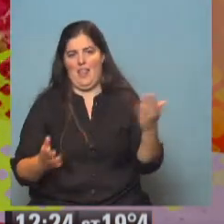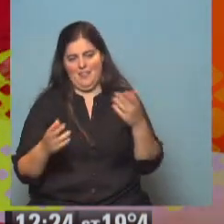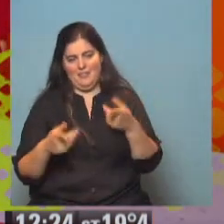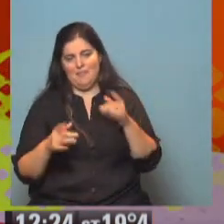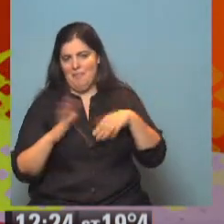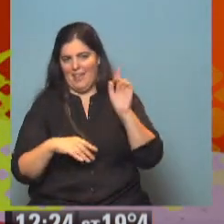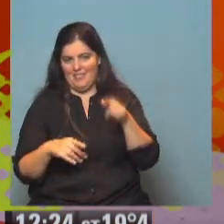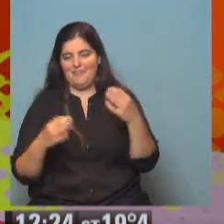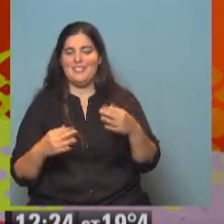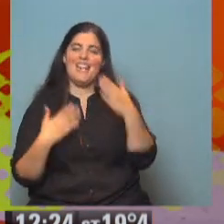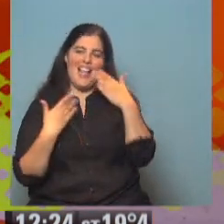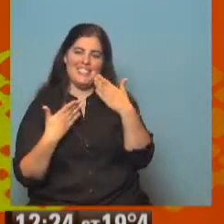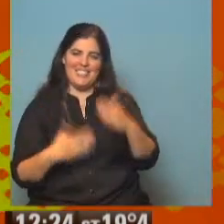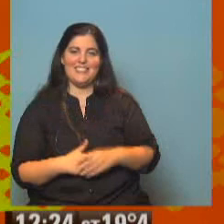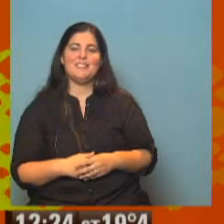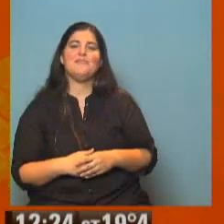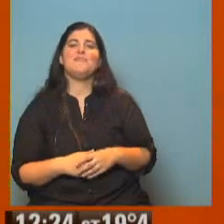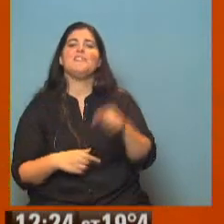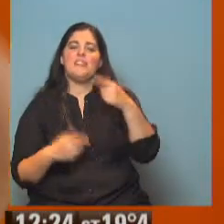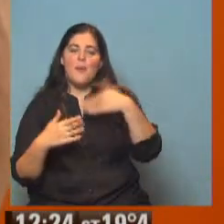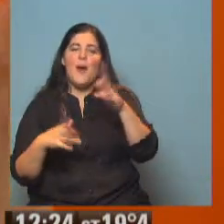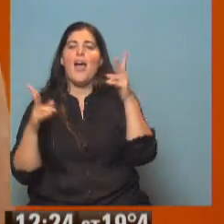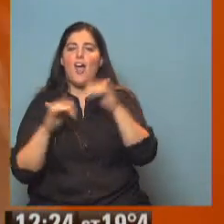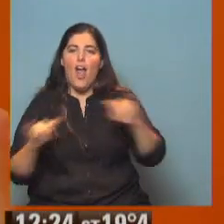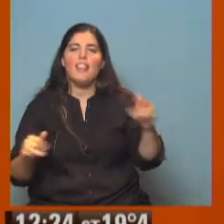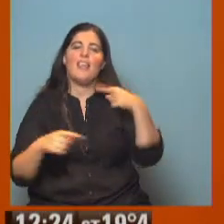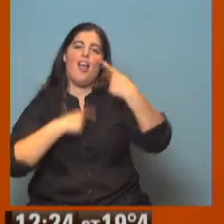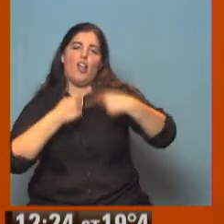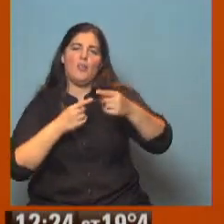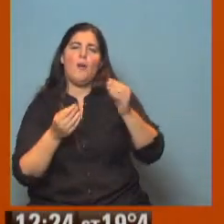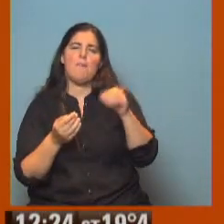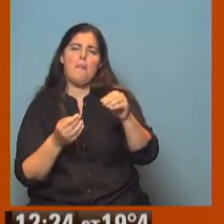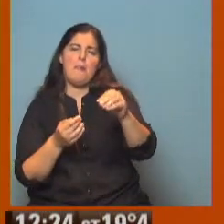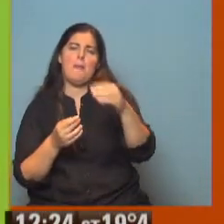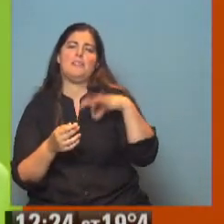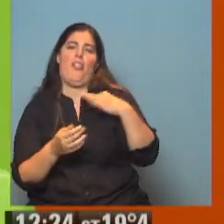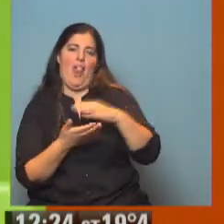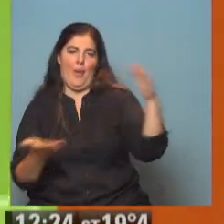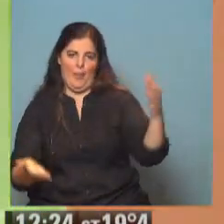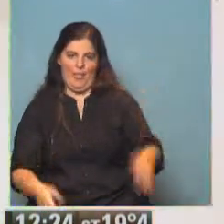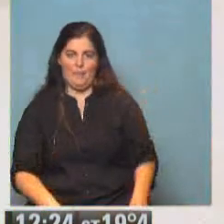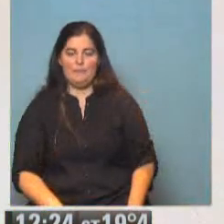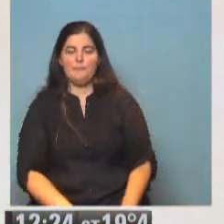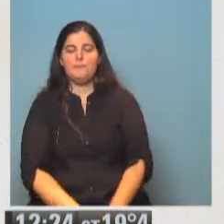casas. Bueno, vamos a un corte y seguimos con mucho, mucho, mucho más desde la vida. Ya volvemos.